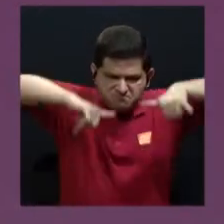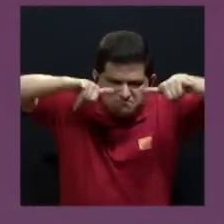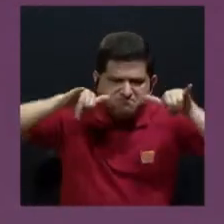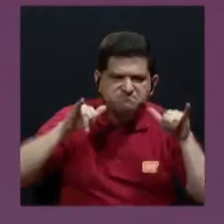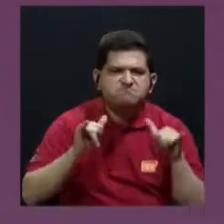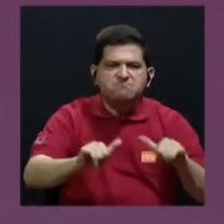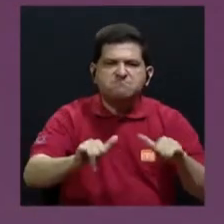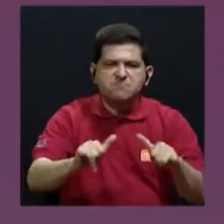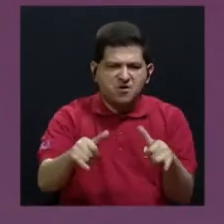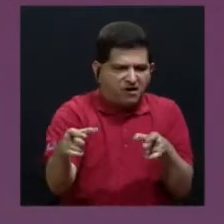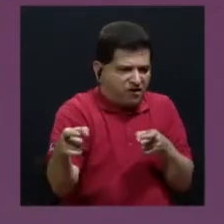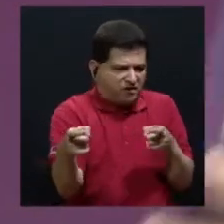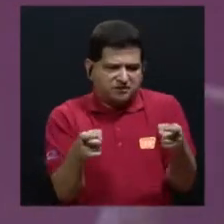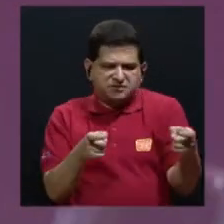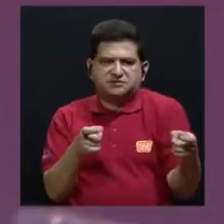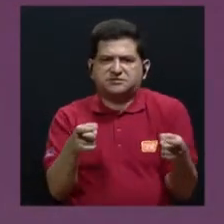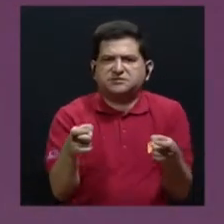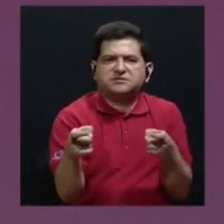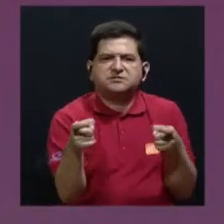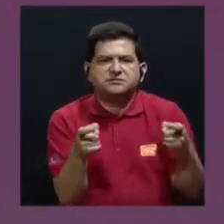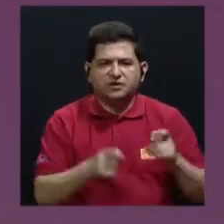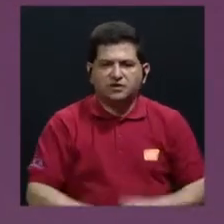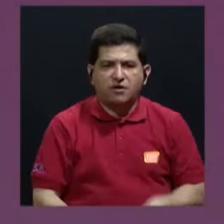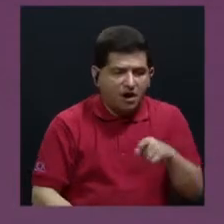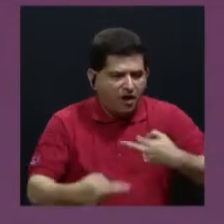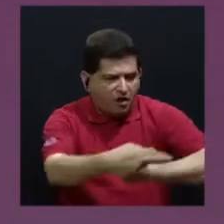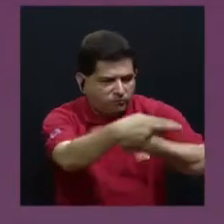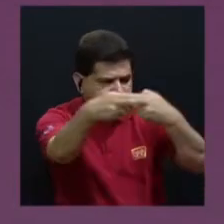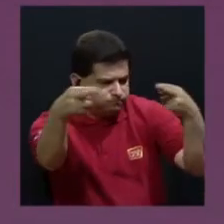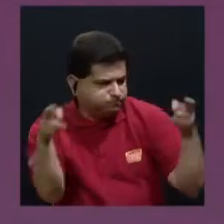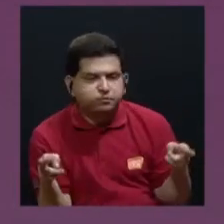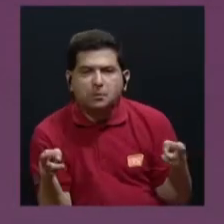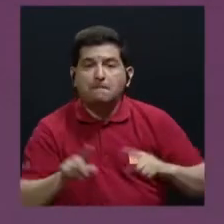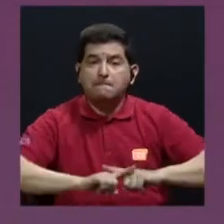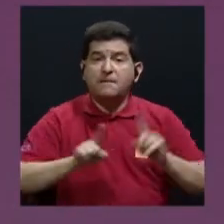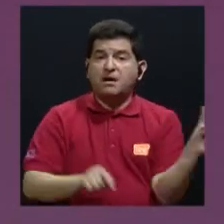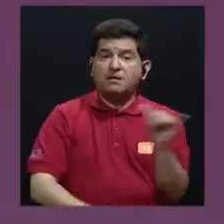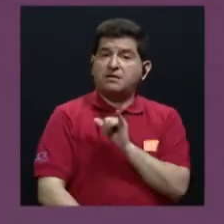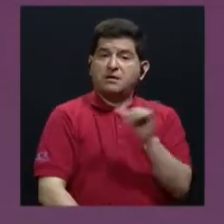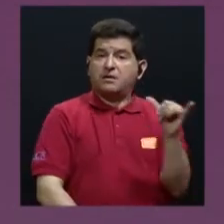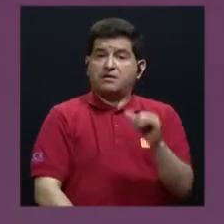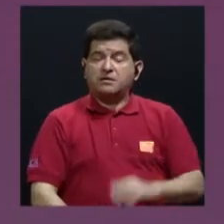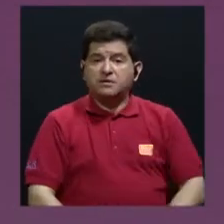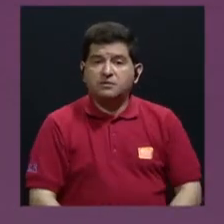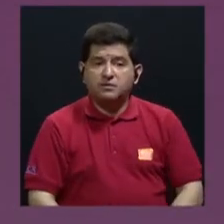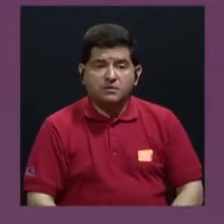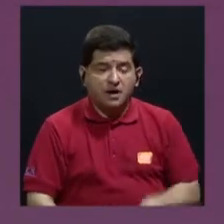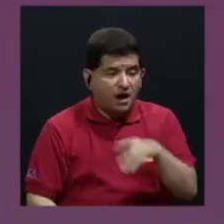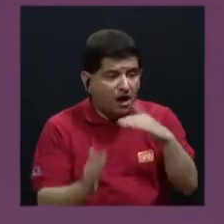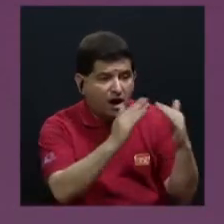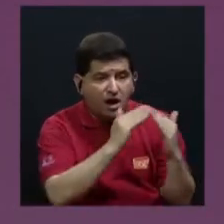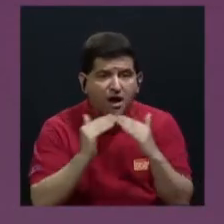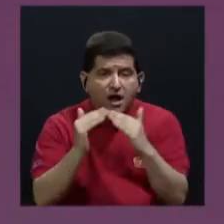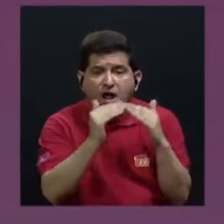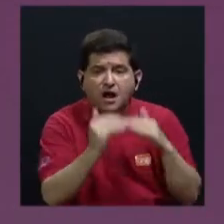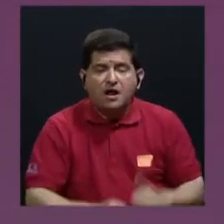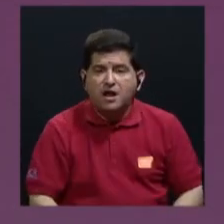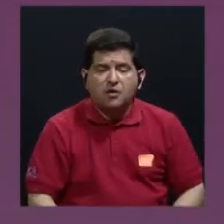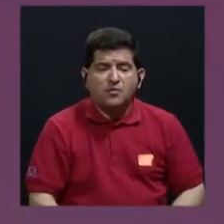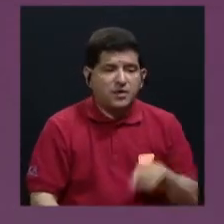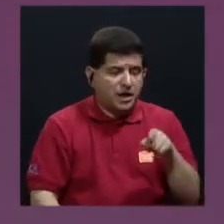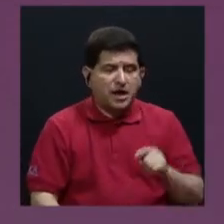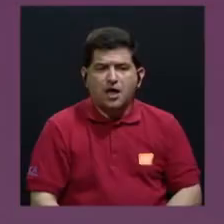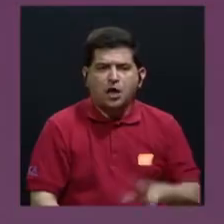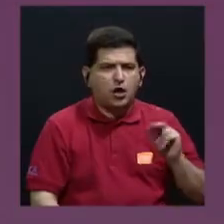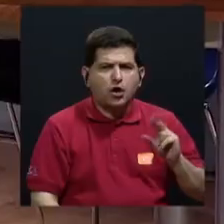control, ¿verdad?, de la región, pero también la comunidad no fue determinada en su